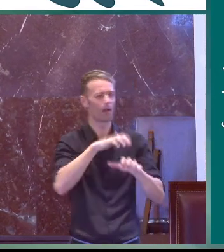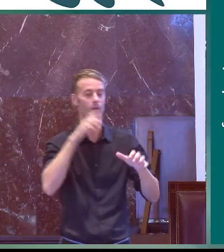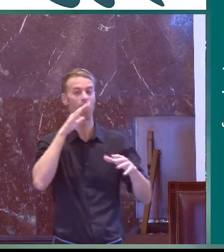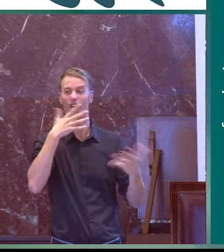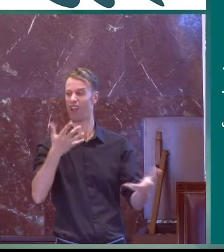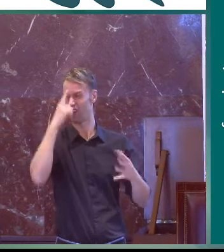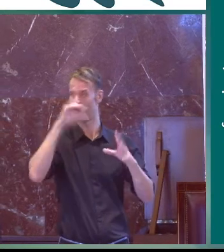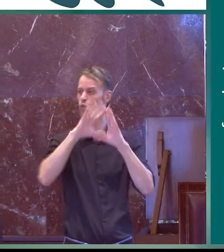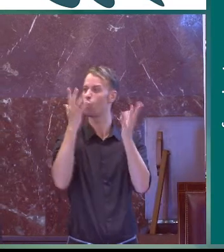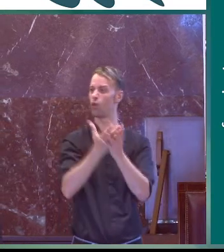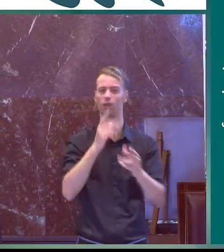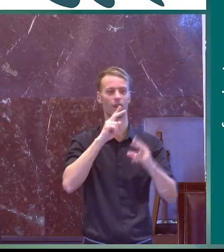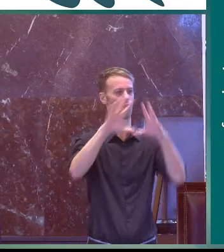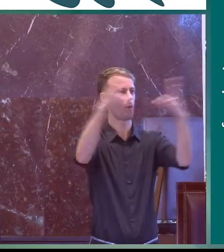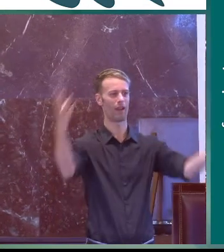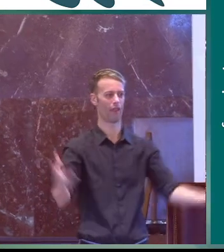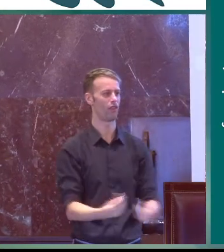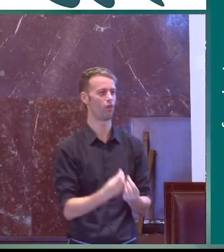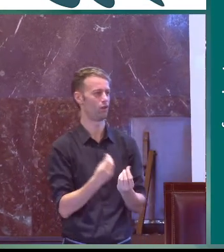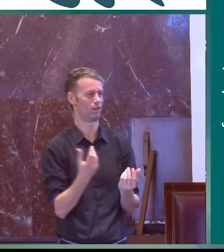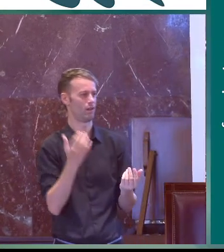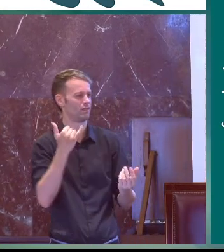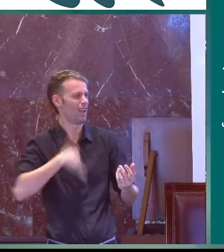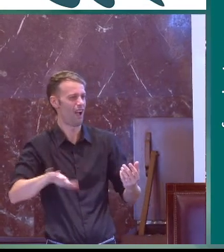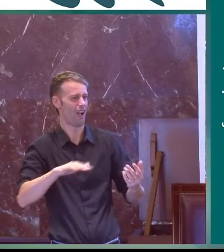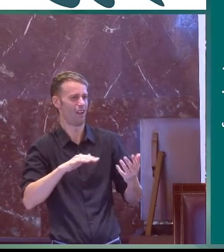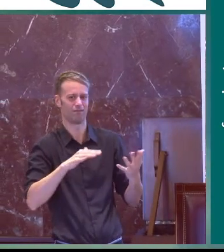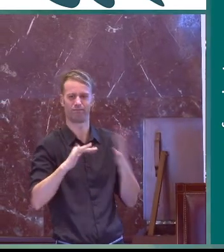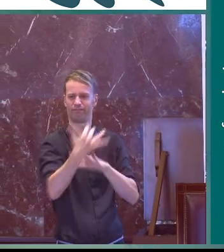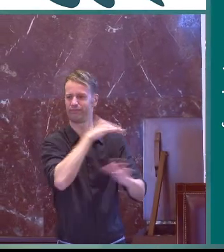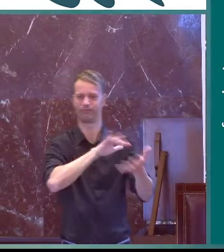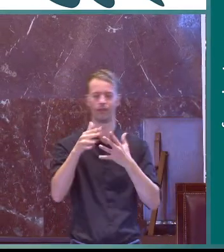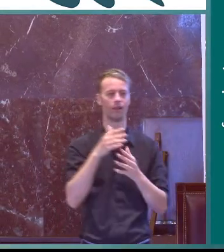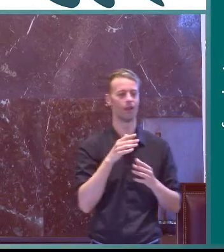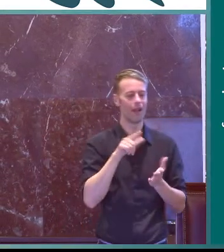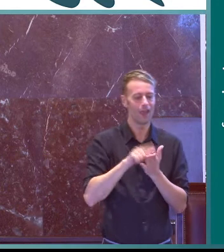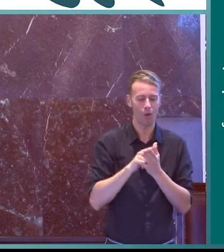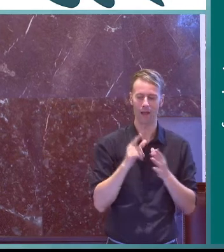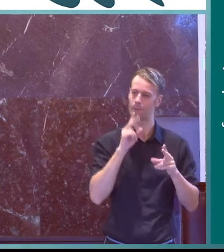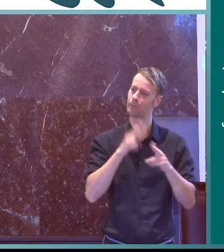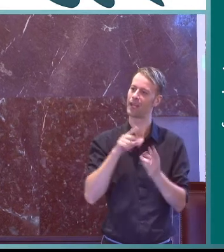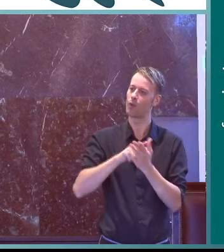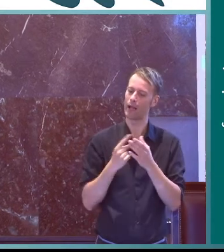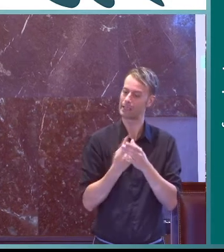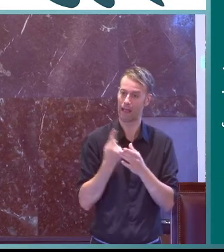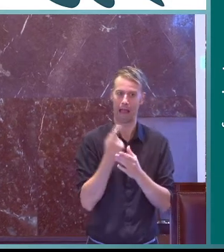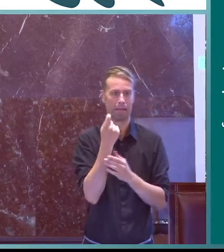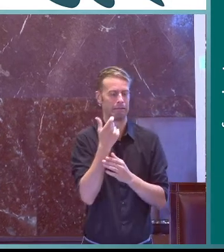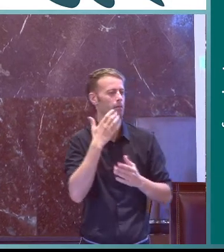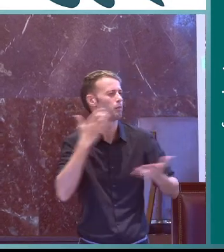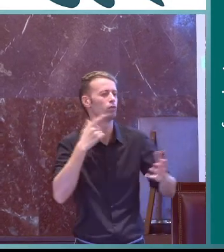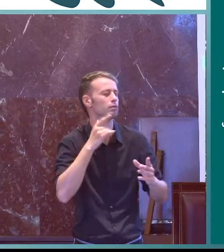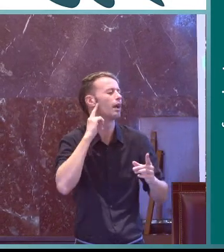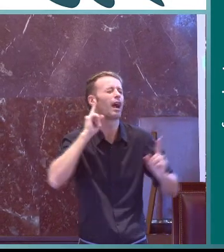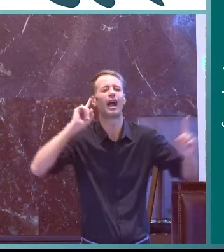pero que una lengua no entre en contacto con ninguna otra lengua es muy raro porque estamos en la globalización hay influencia de todo